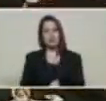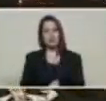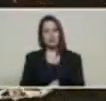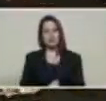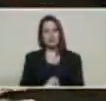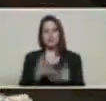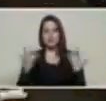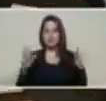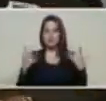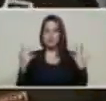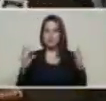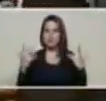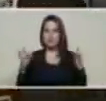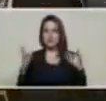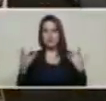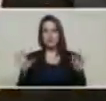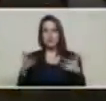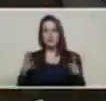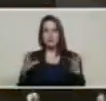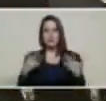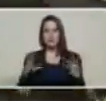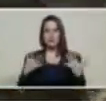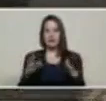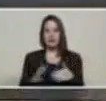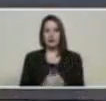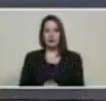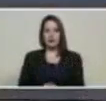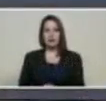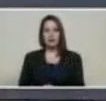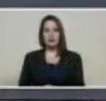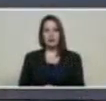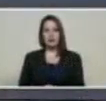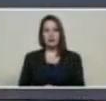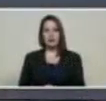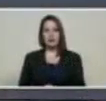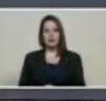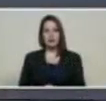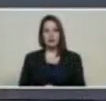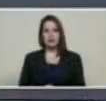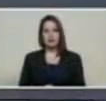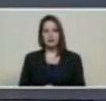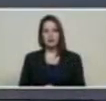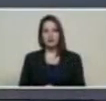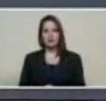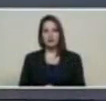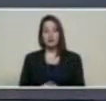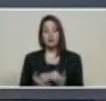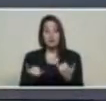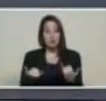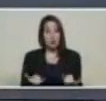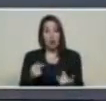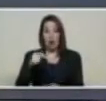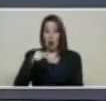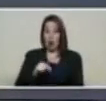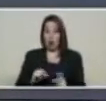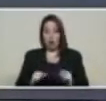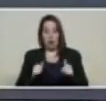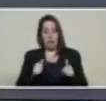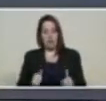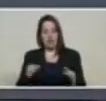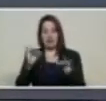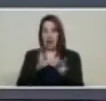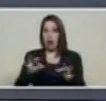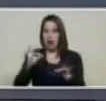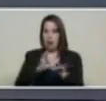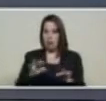A partir de hoy, el Petro venezolano, a través de